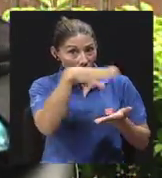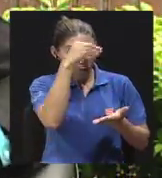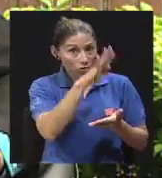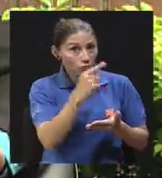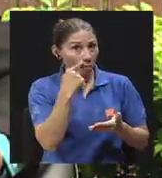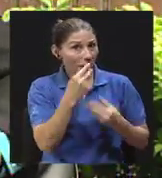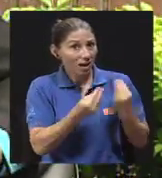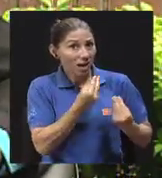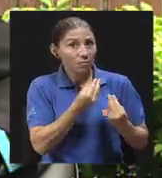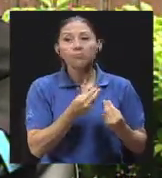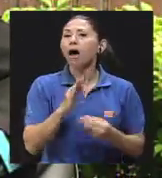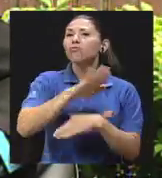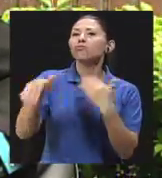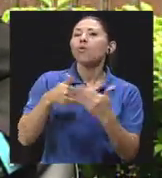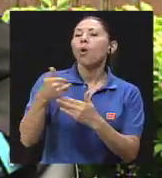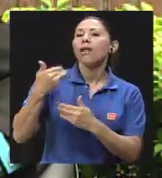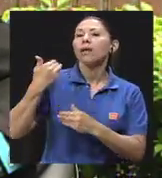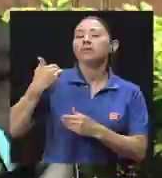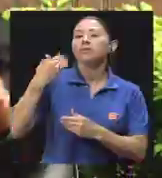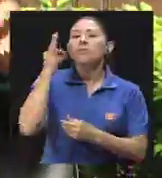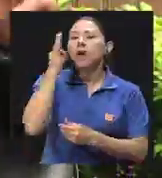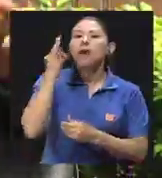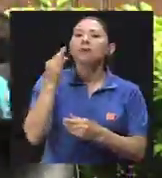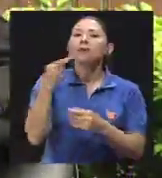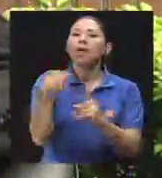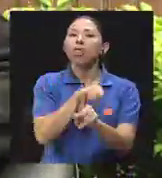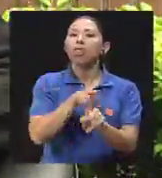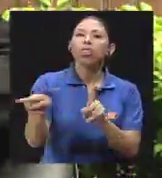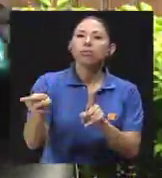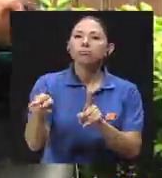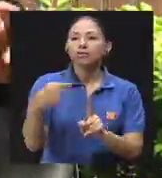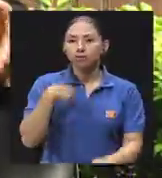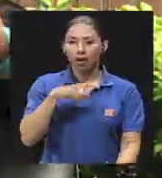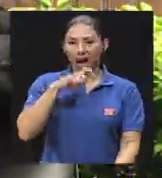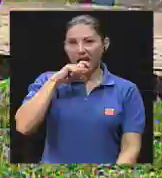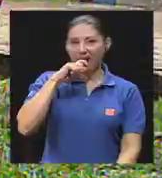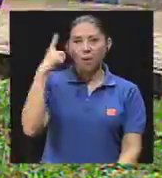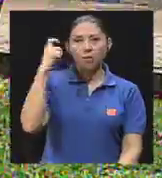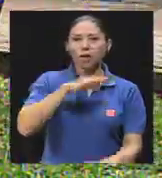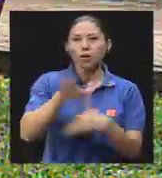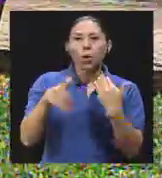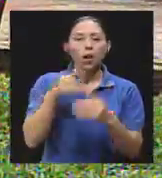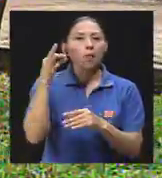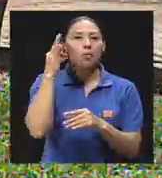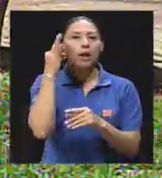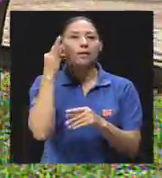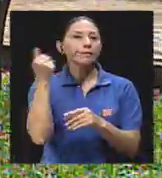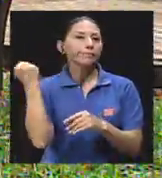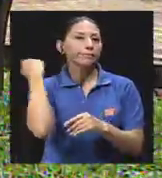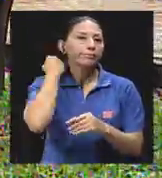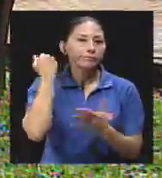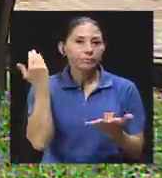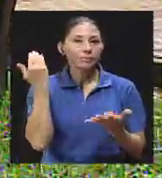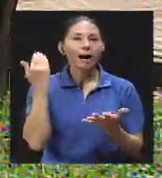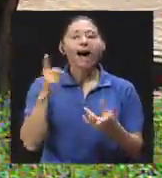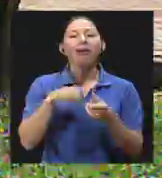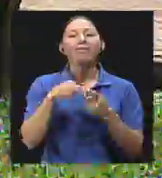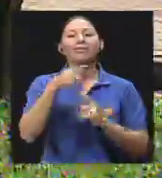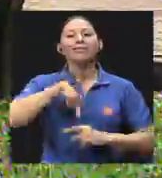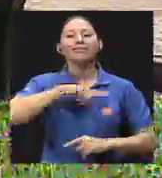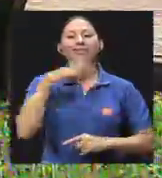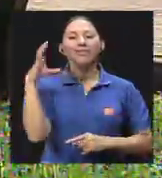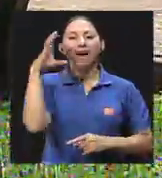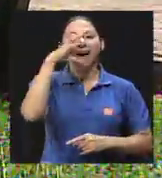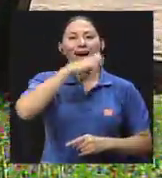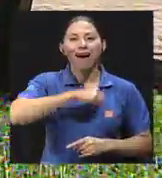infieles. Y por eso es que soy tan celoso. Entonces, ahí es donde nos empezamos a dar cuenta de eso. O que todos los hombres son infieles